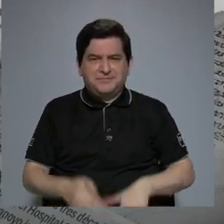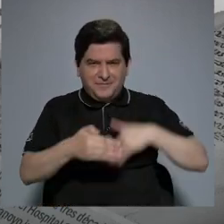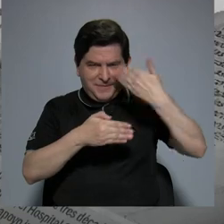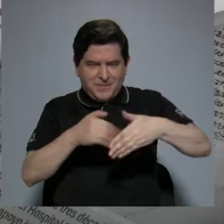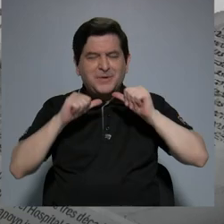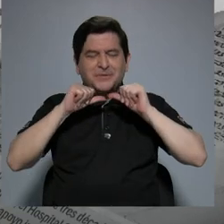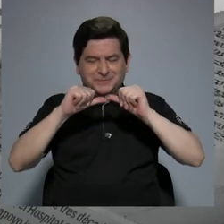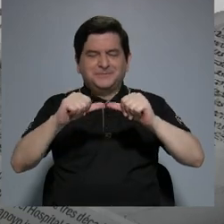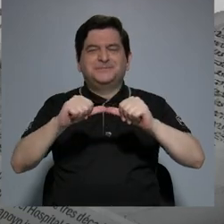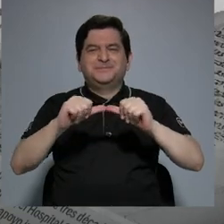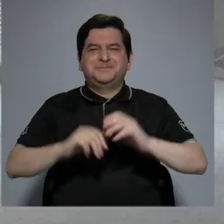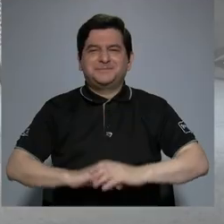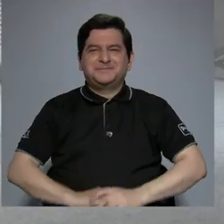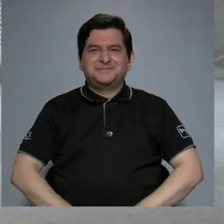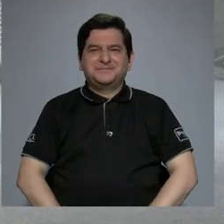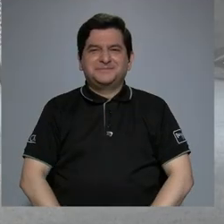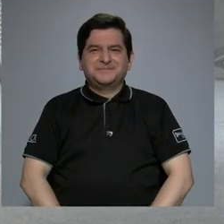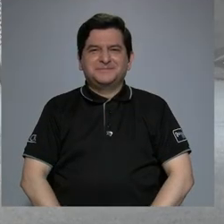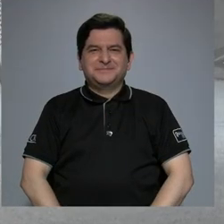regresamos.